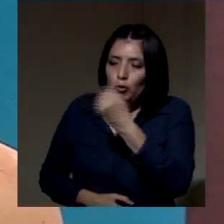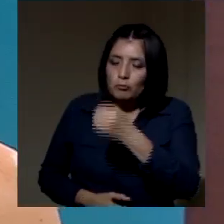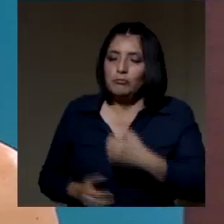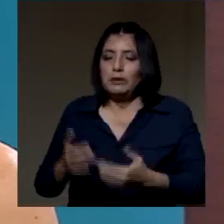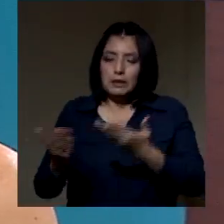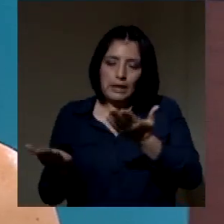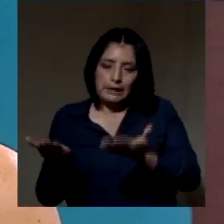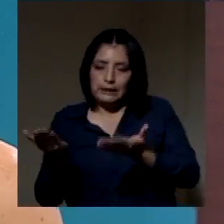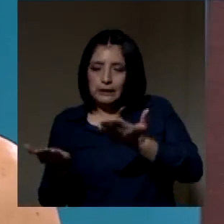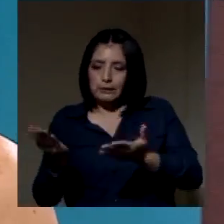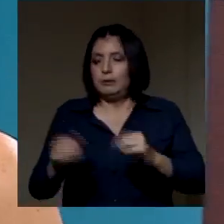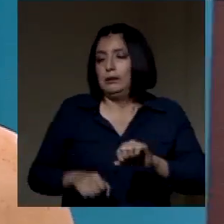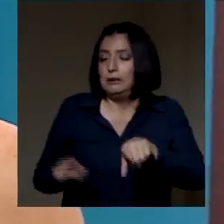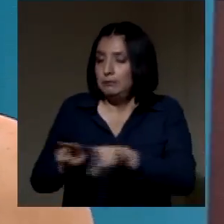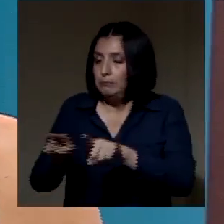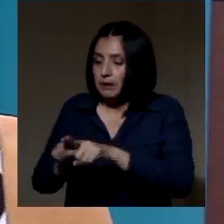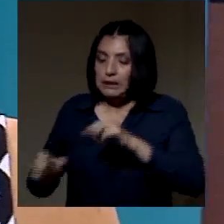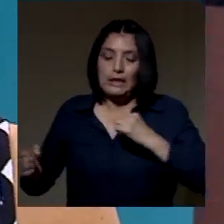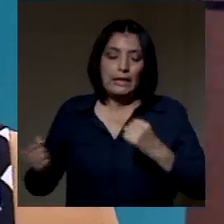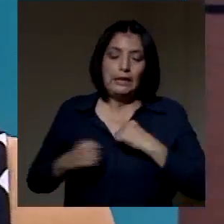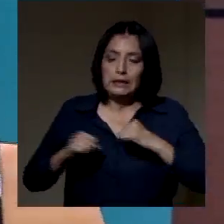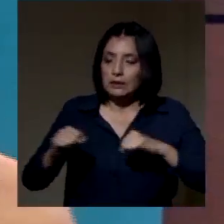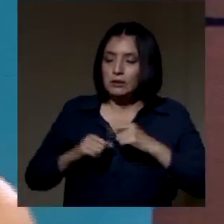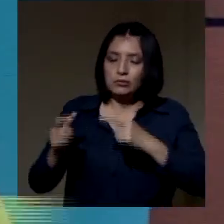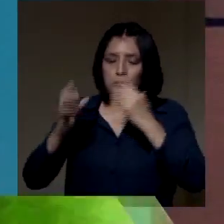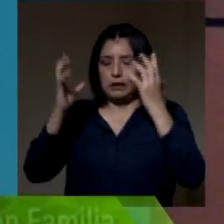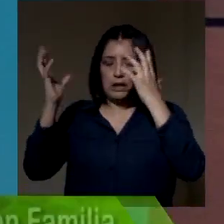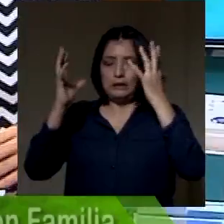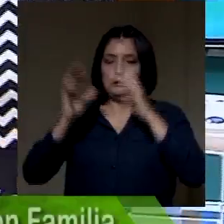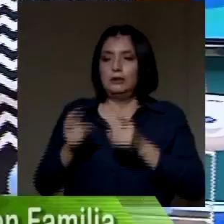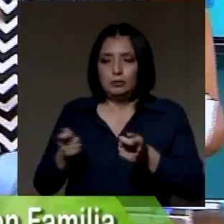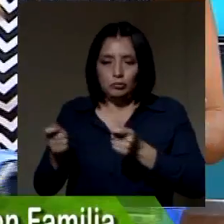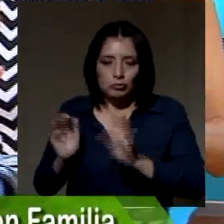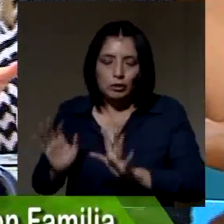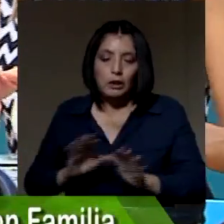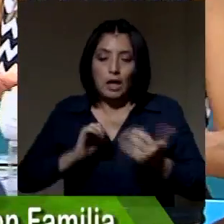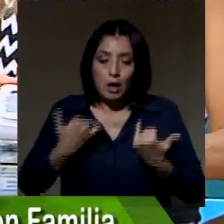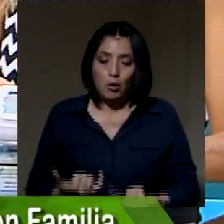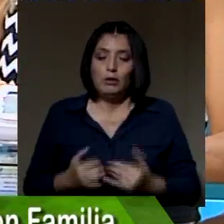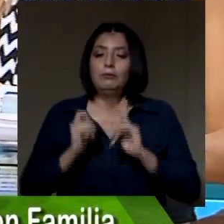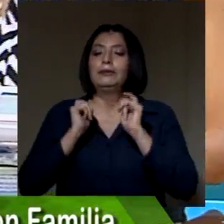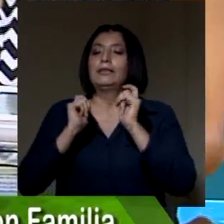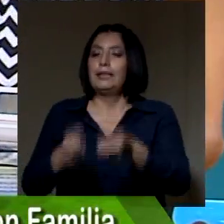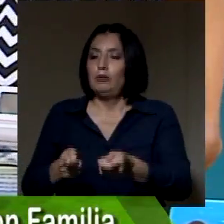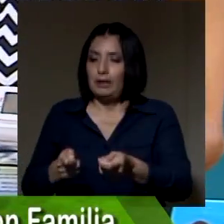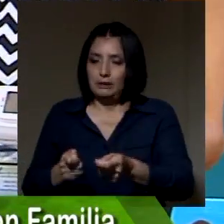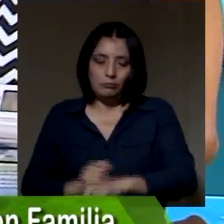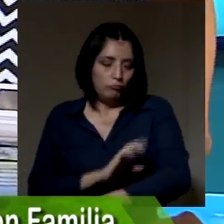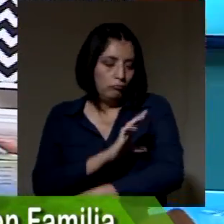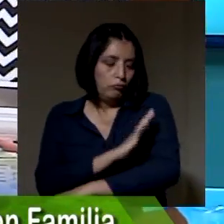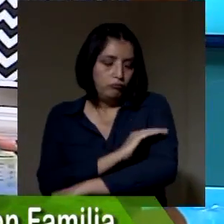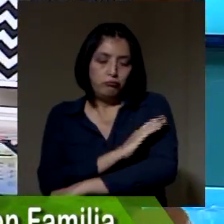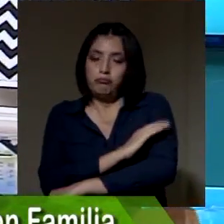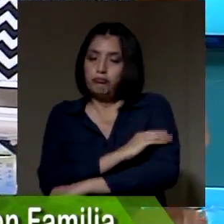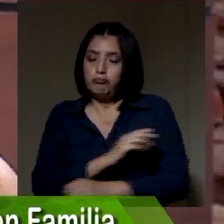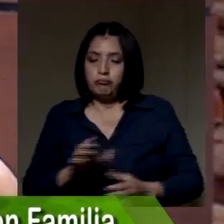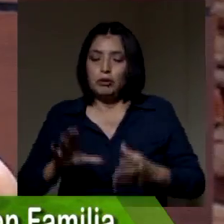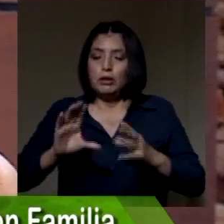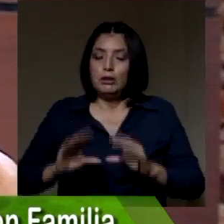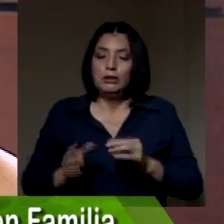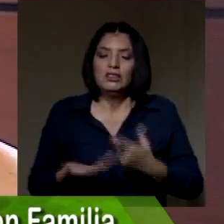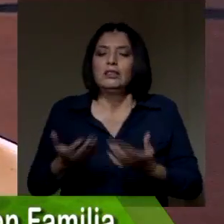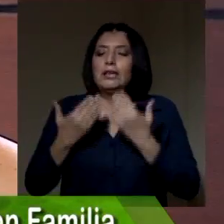balanceada, de hacer ejercicio y, sobre todo, de manejar el estrés. Hoy vamos a regalar un tensiómetro, gracias a